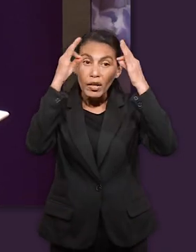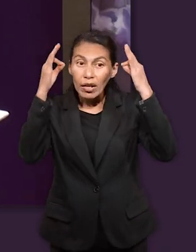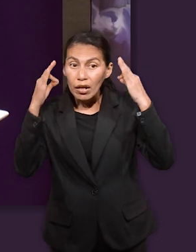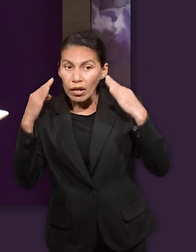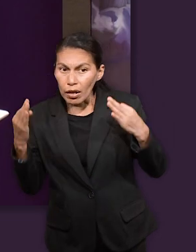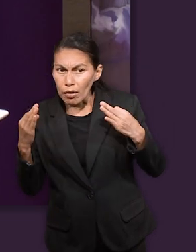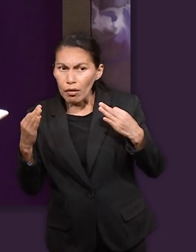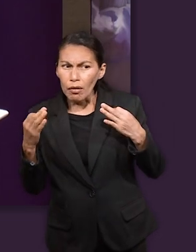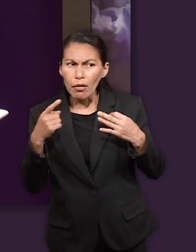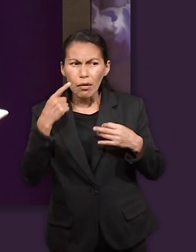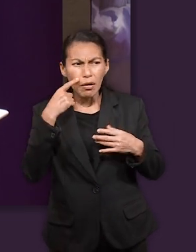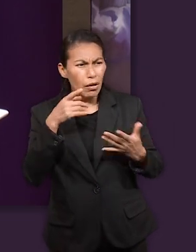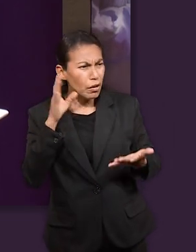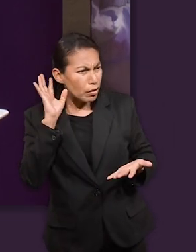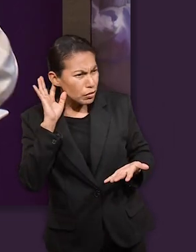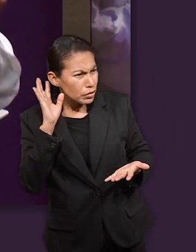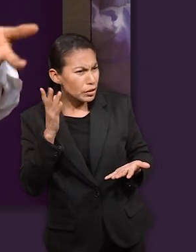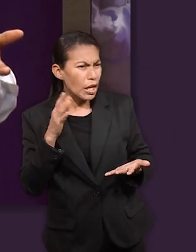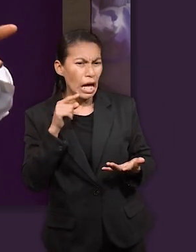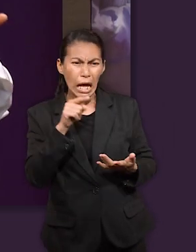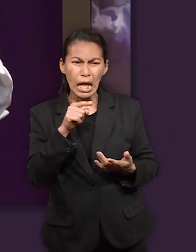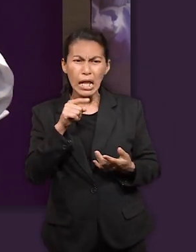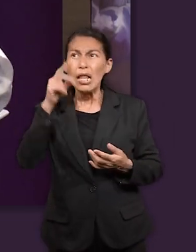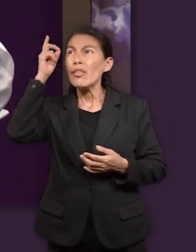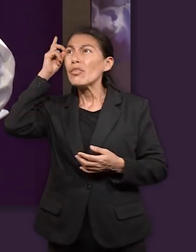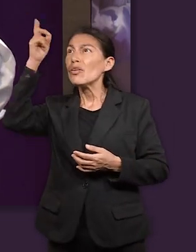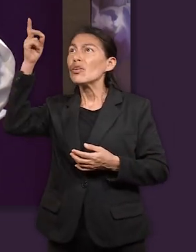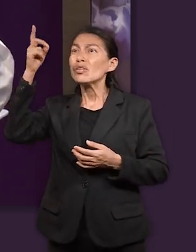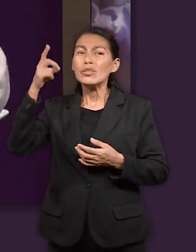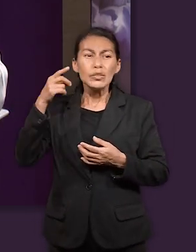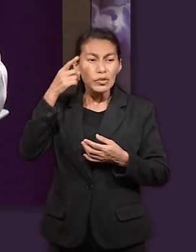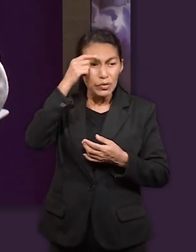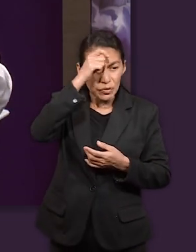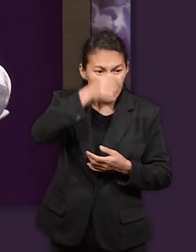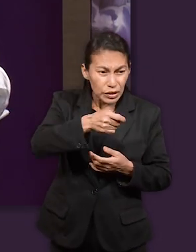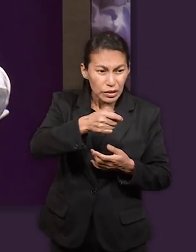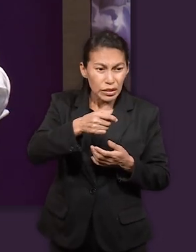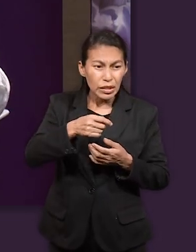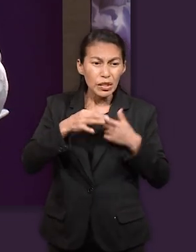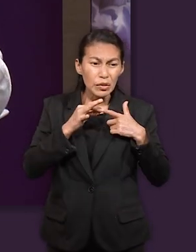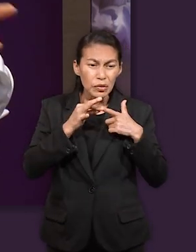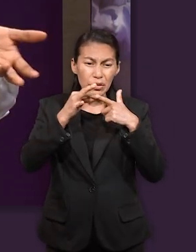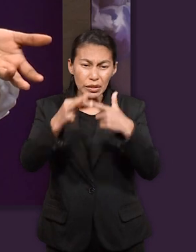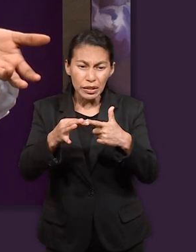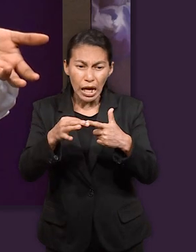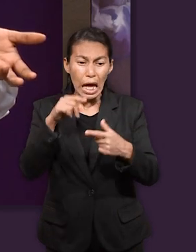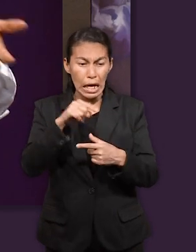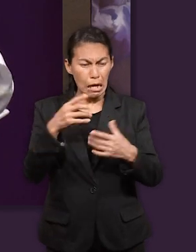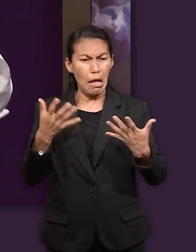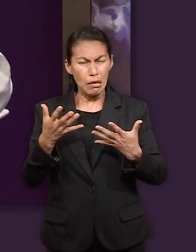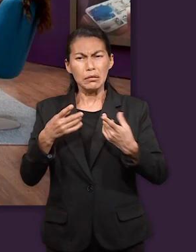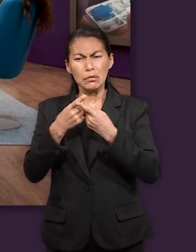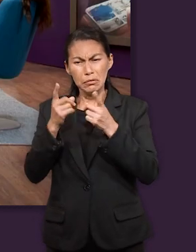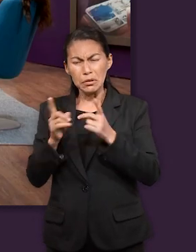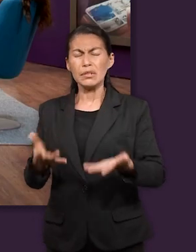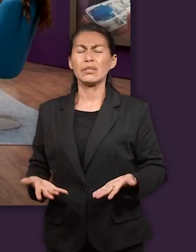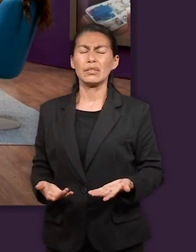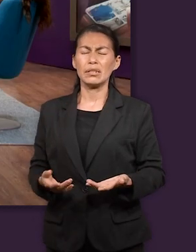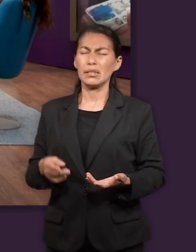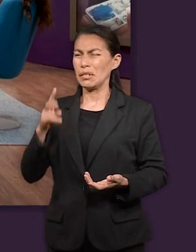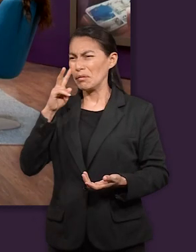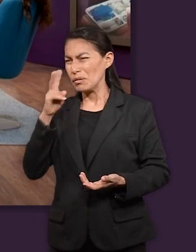trascienda no y que llega y que llega oídos de faraón las cosas que con dirección divina José podía hacer entonces